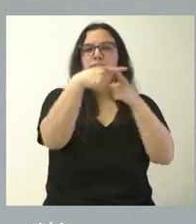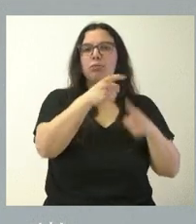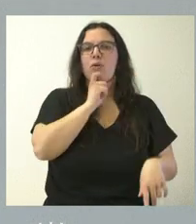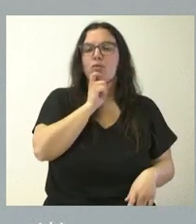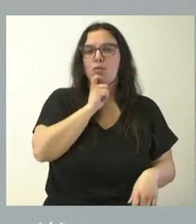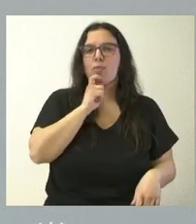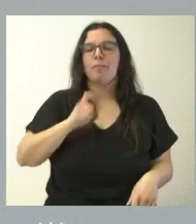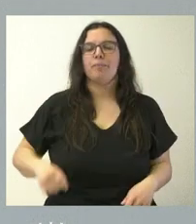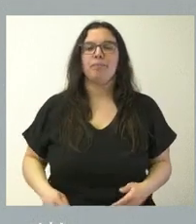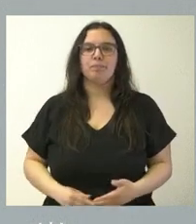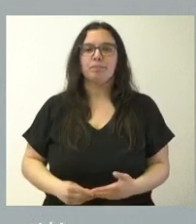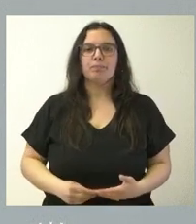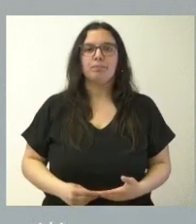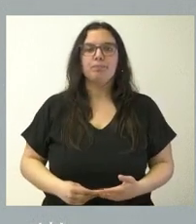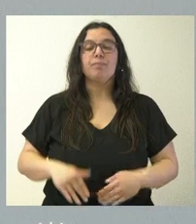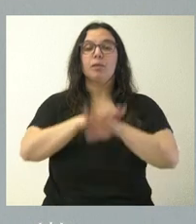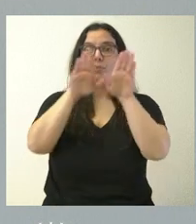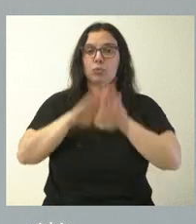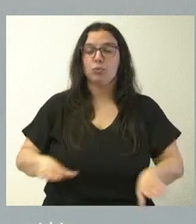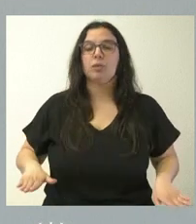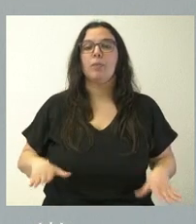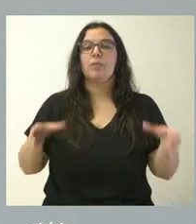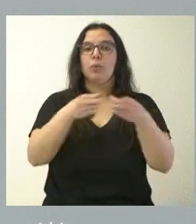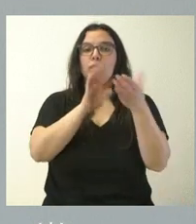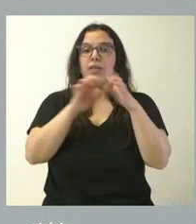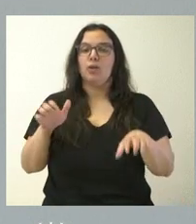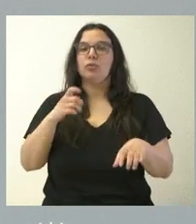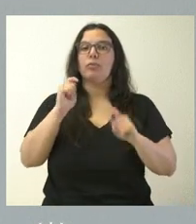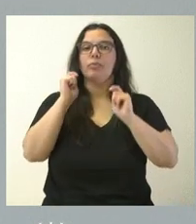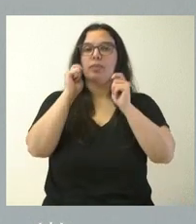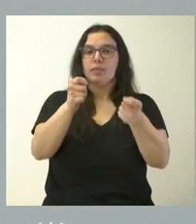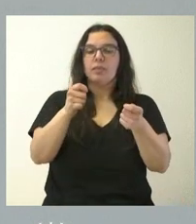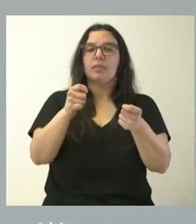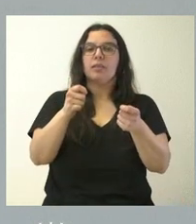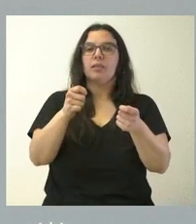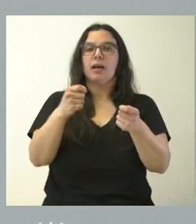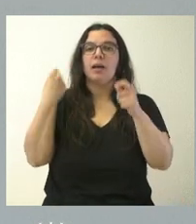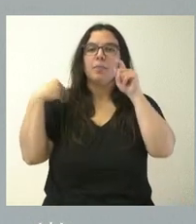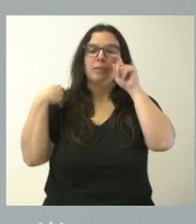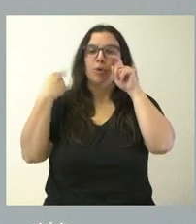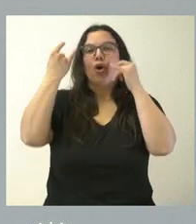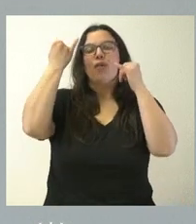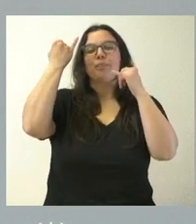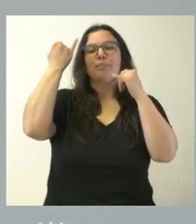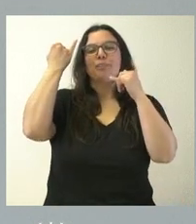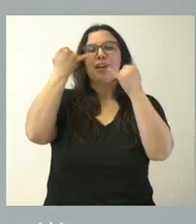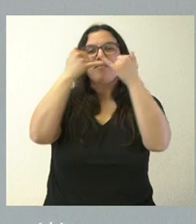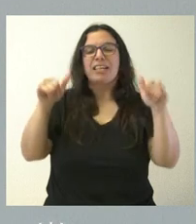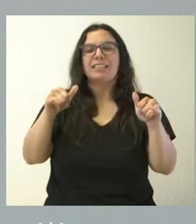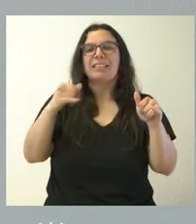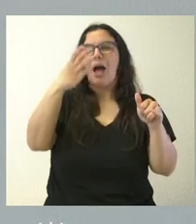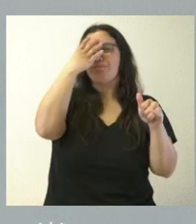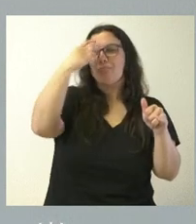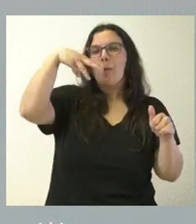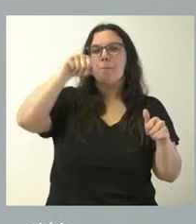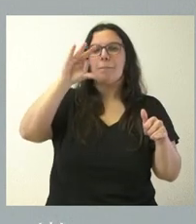finalidades. Y, por último, la Junta ha declarado las mascaradas en Castilla y León bien de interés cultural de